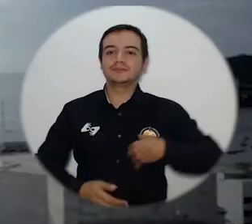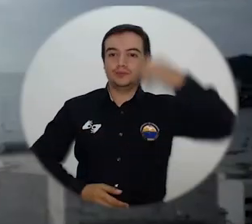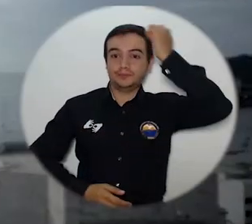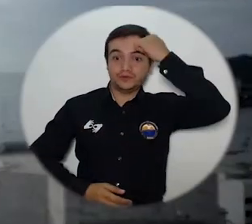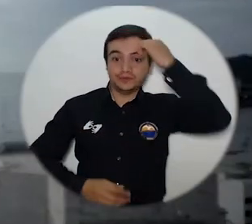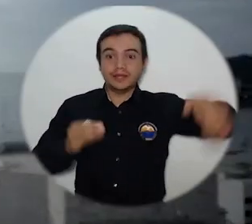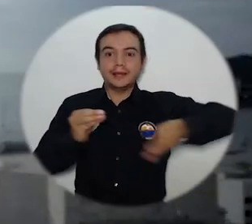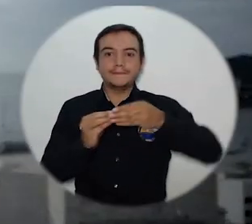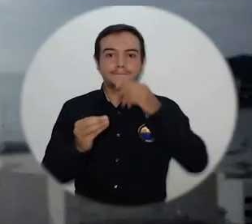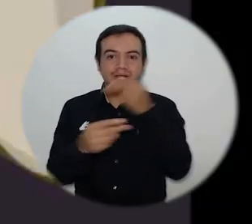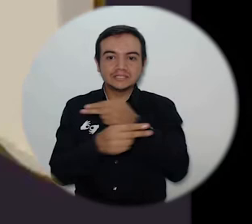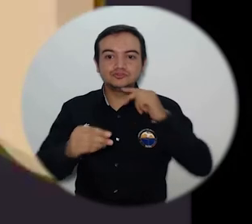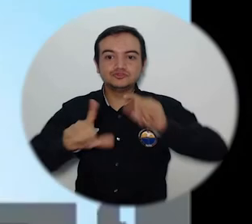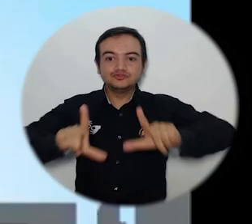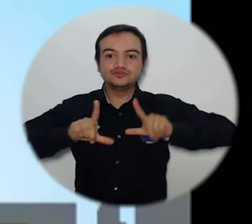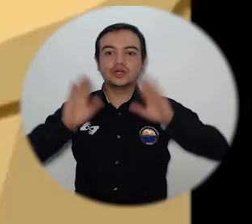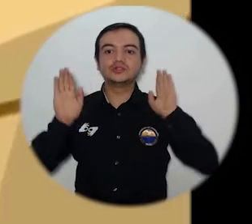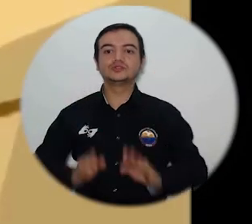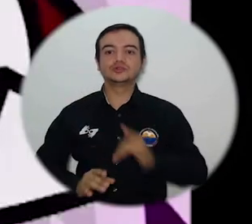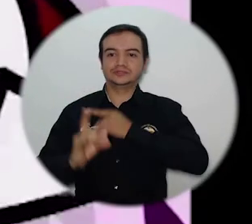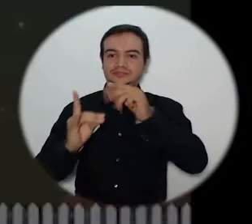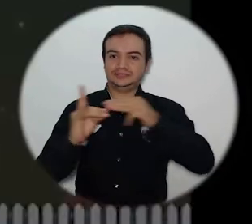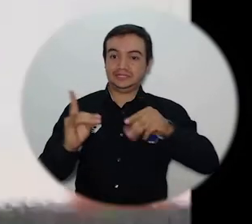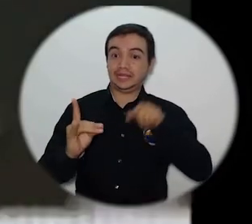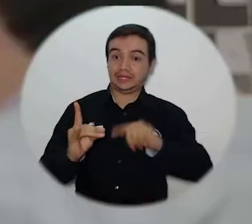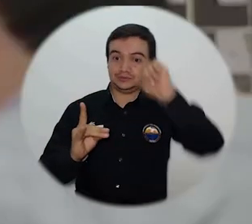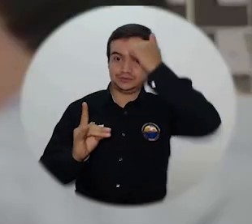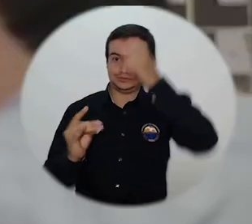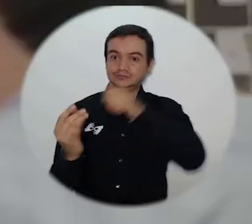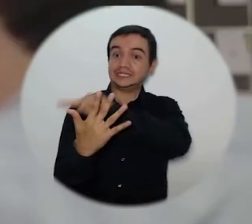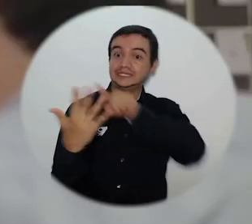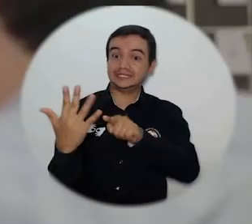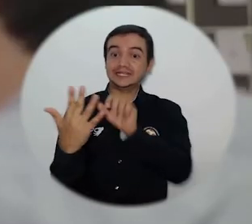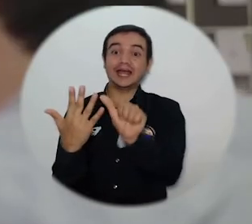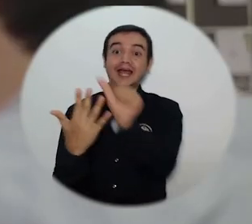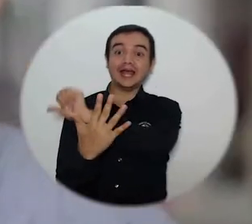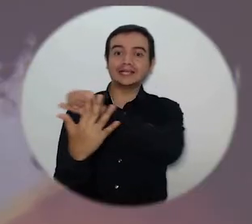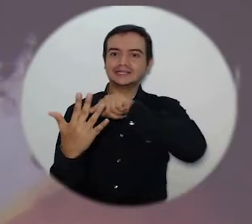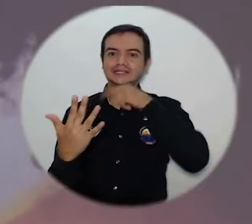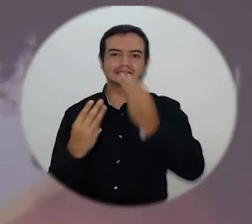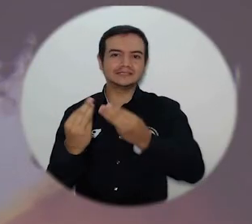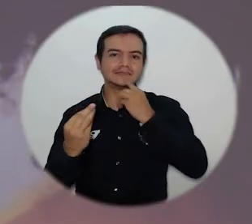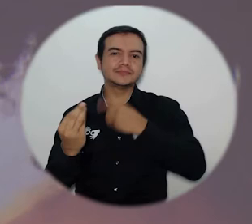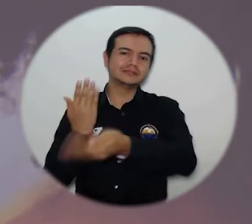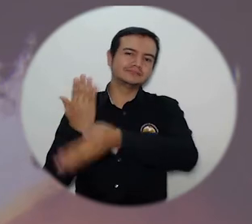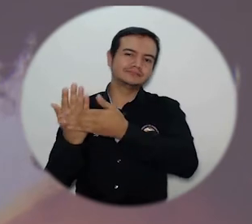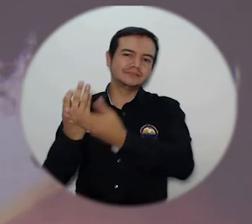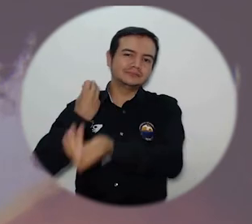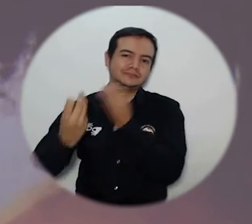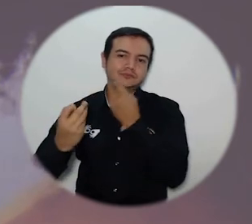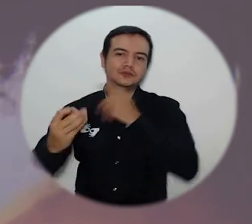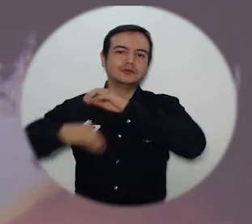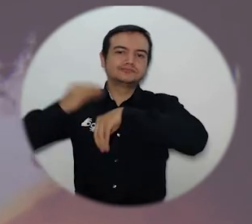en cada capítulo ellas contarán sus procesos de creación e investigación dentro de los productos que han realizado